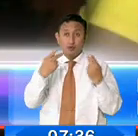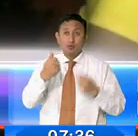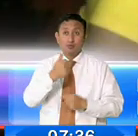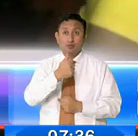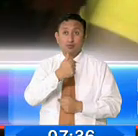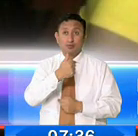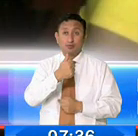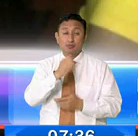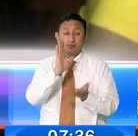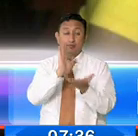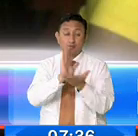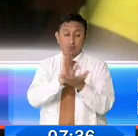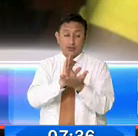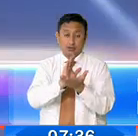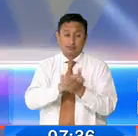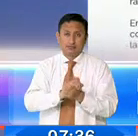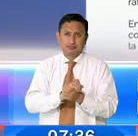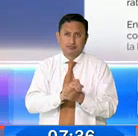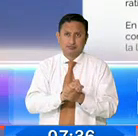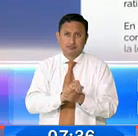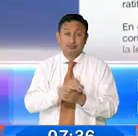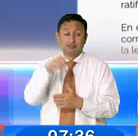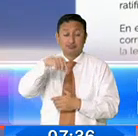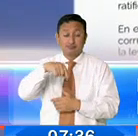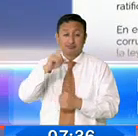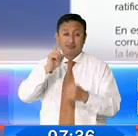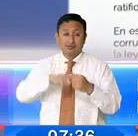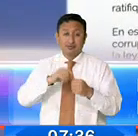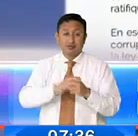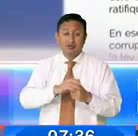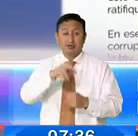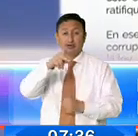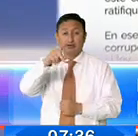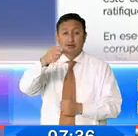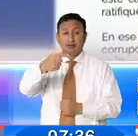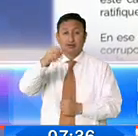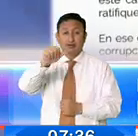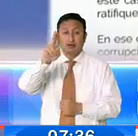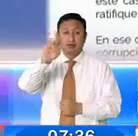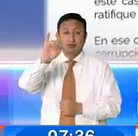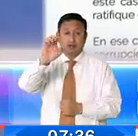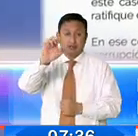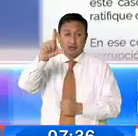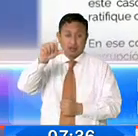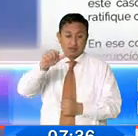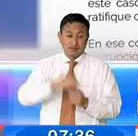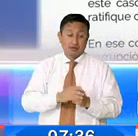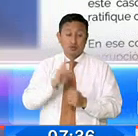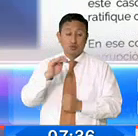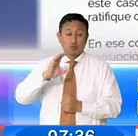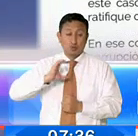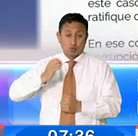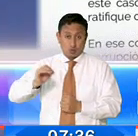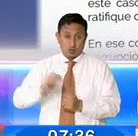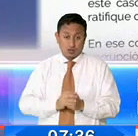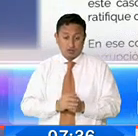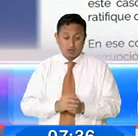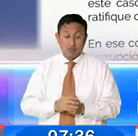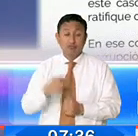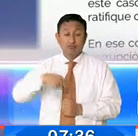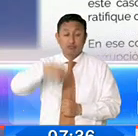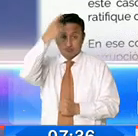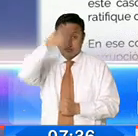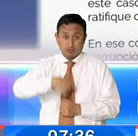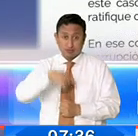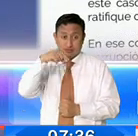Instituto Cotoriano de Seguridad Social, donde están implicados Gabriela Pazmiño, su cuñado Michel Bucarán y Estefano Adún, aclara que este dictamen